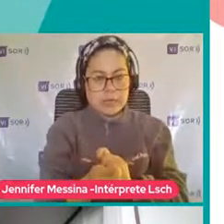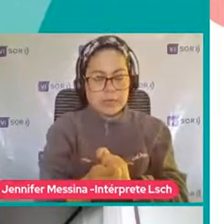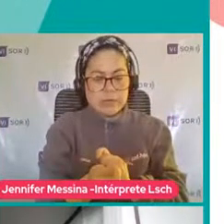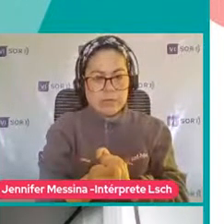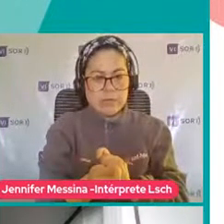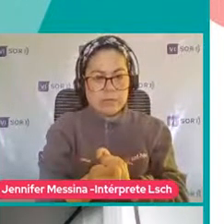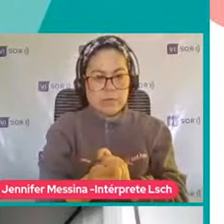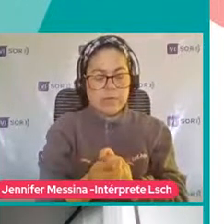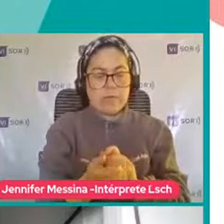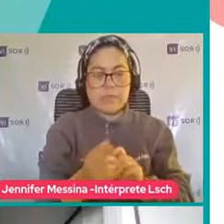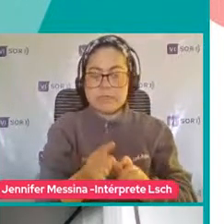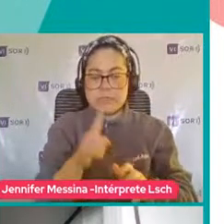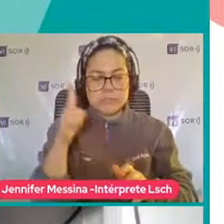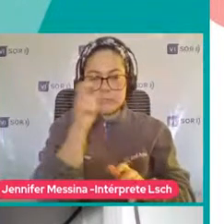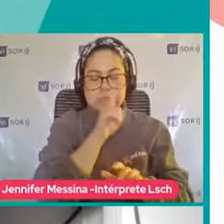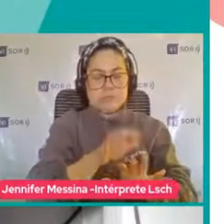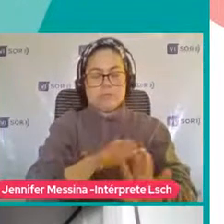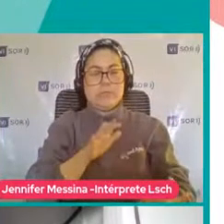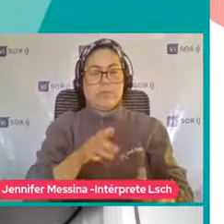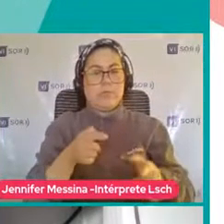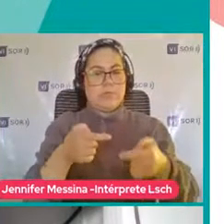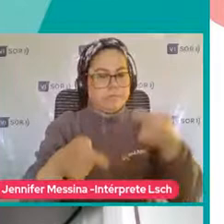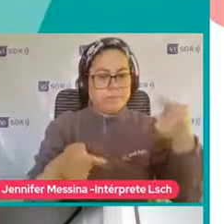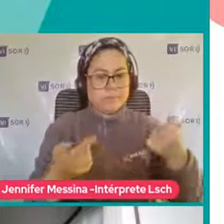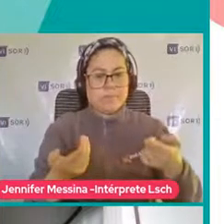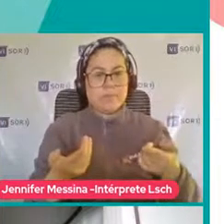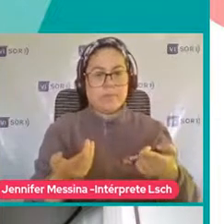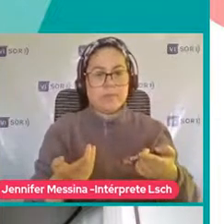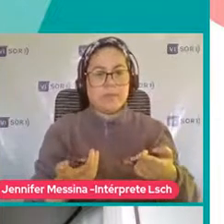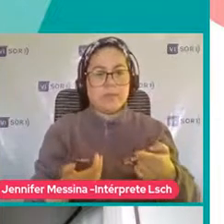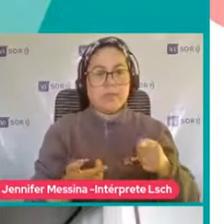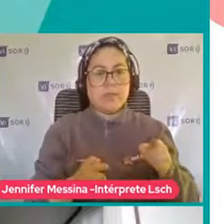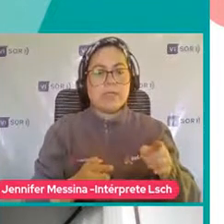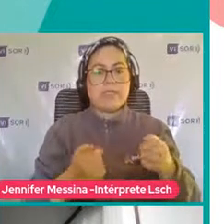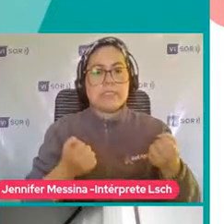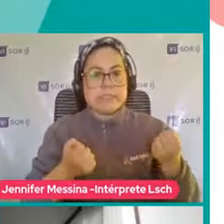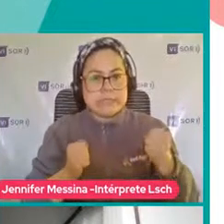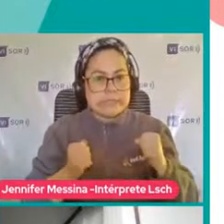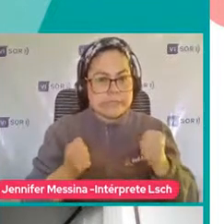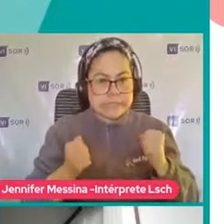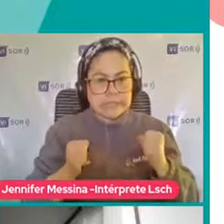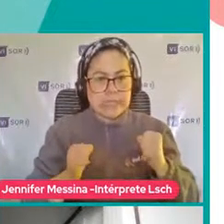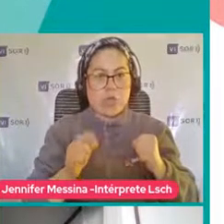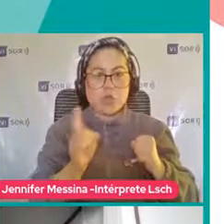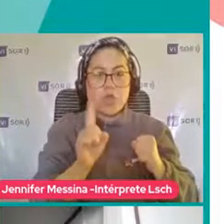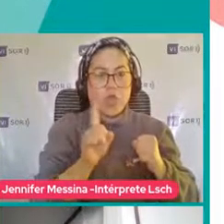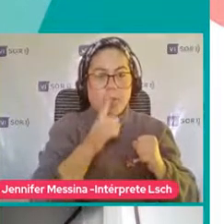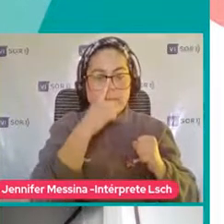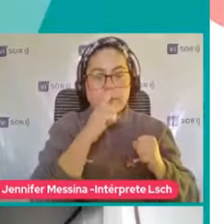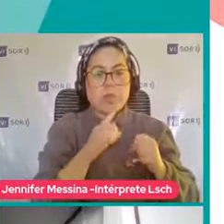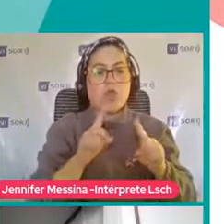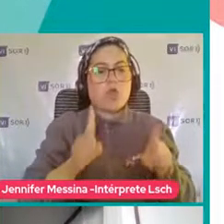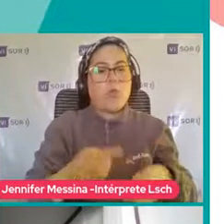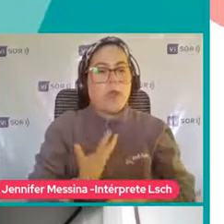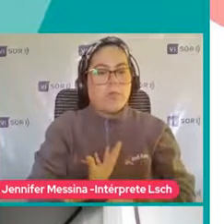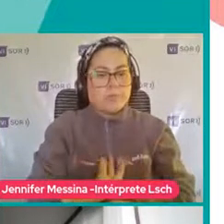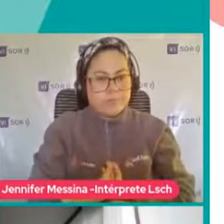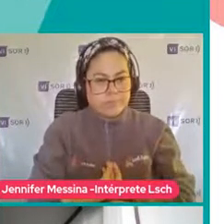Estos Cambios No son De orígenes De alto Nivel De ansiedad Para ellos Sin embargo Les provoca Angustia Y estrés